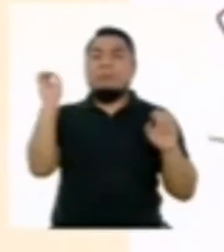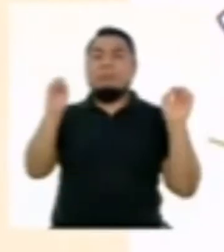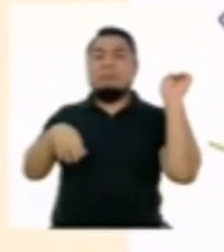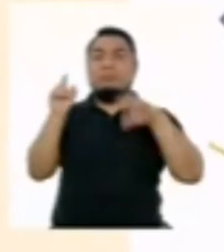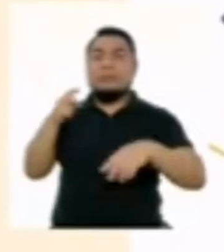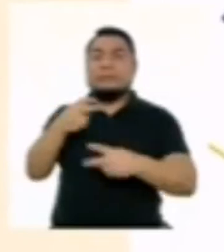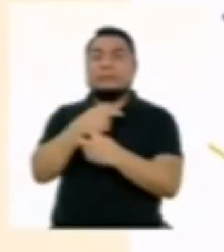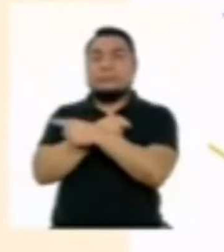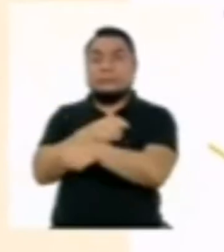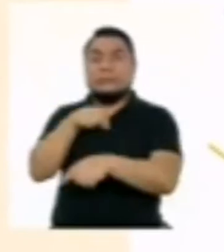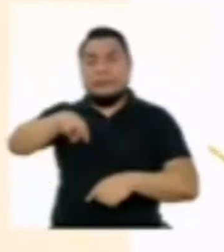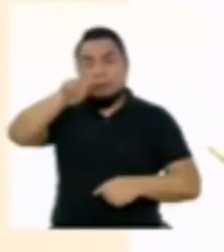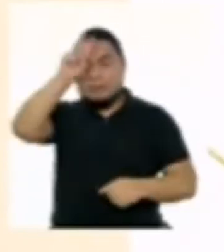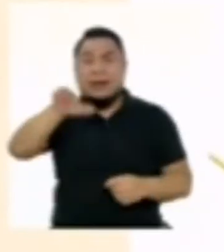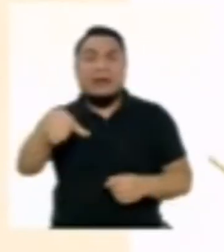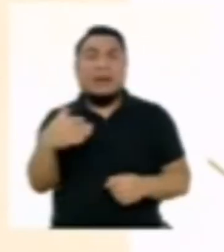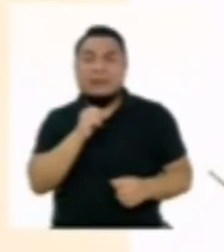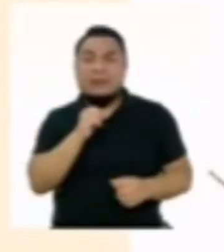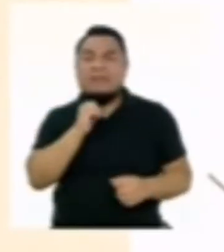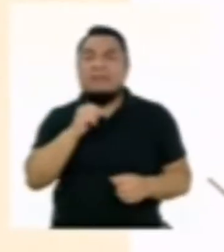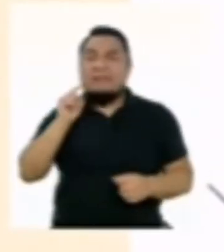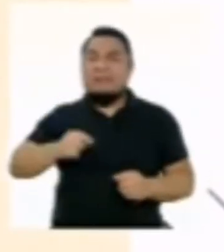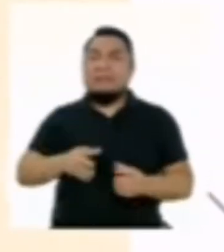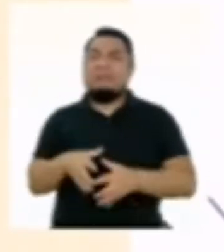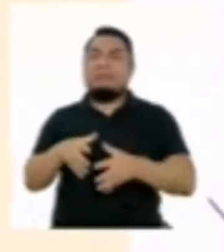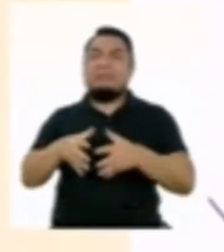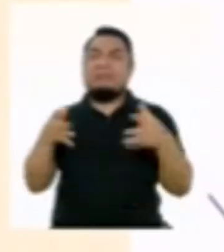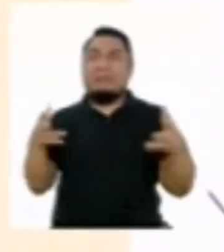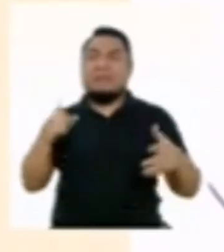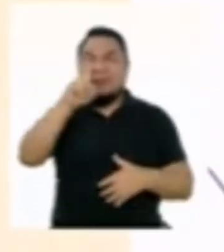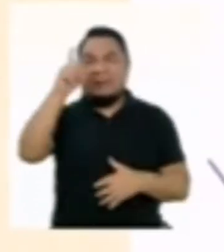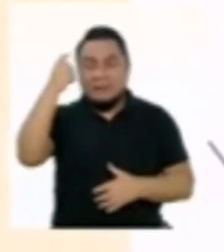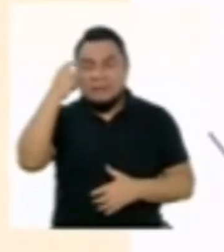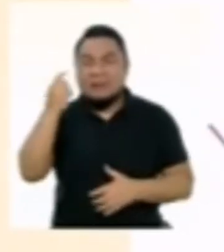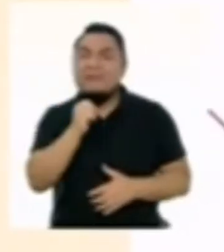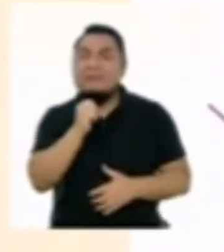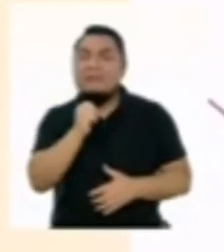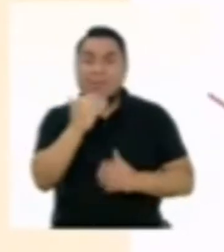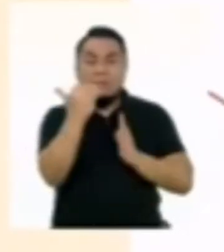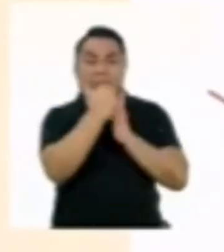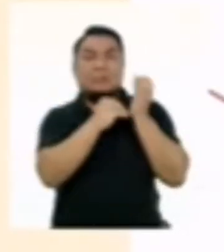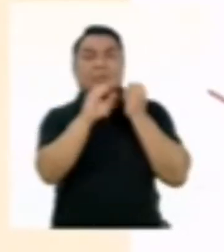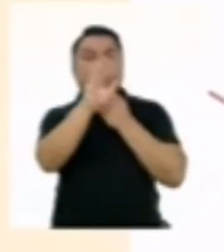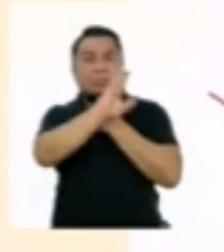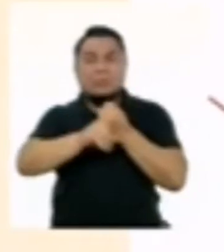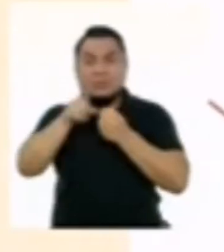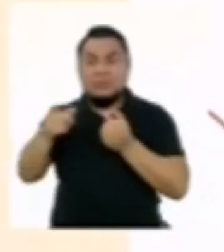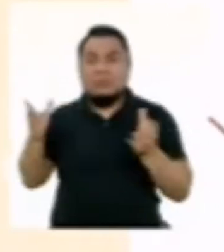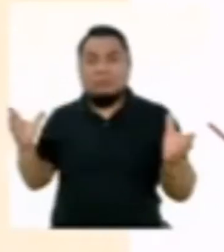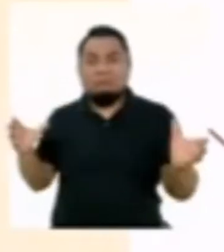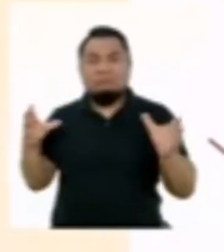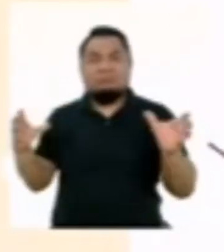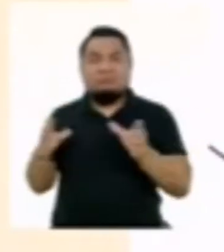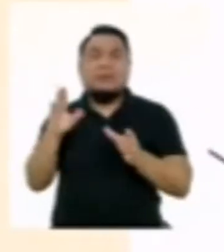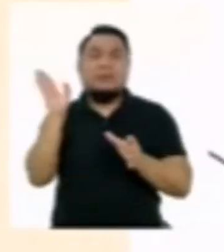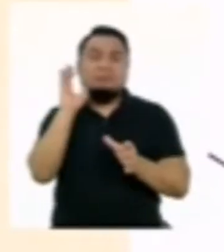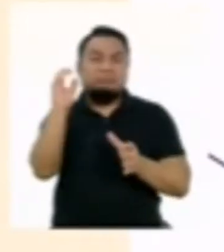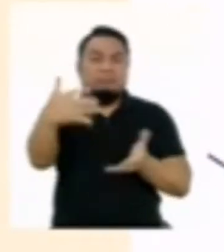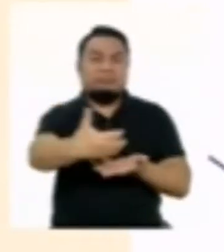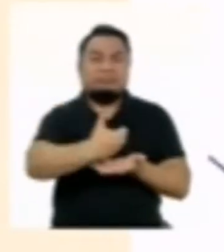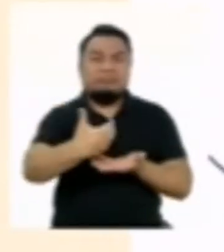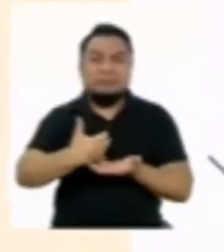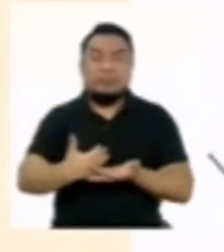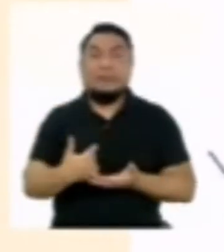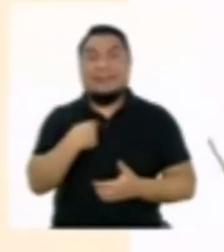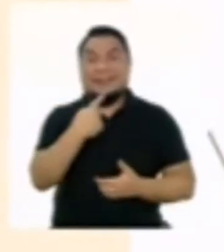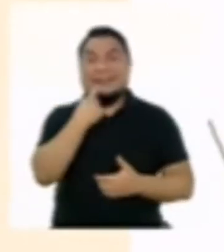tóxicos. En nuestro país, todavía está por intensificarse una política de tratamiento de residuos sólidos y líquidos. Lo que les contaba